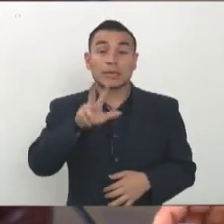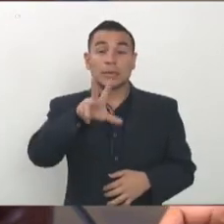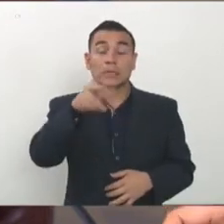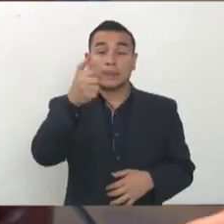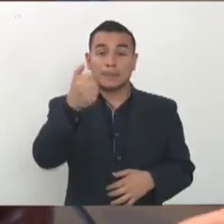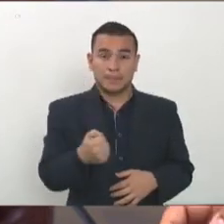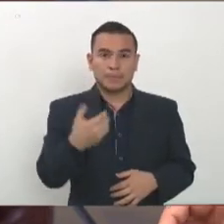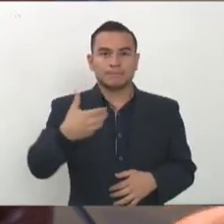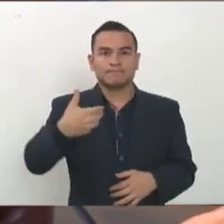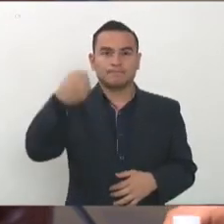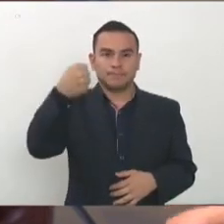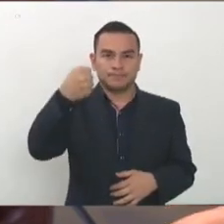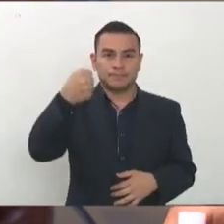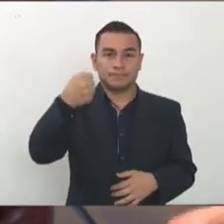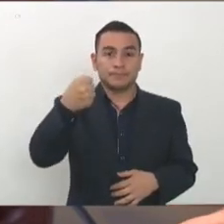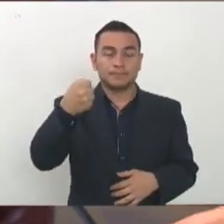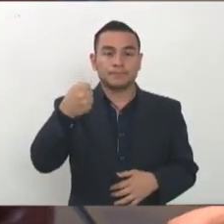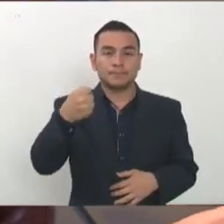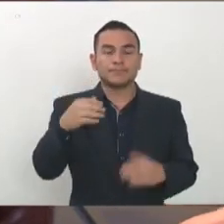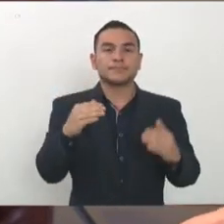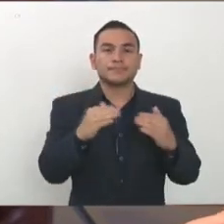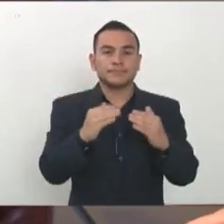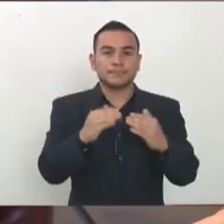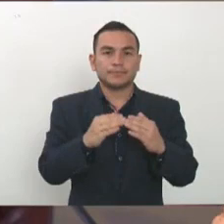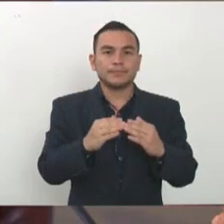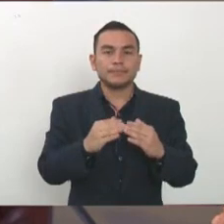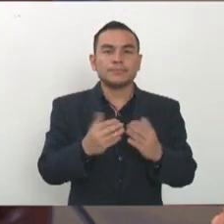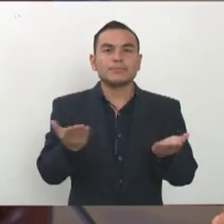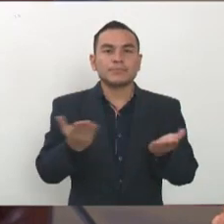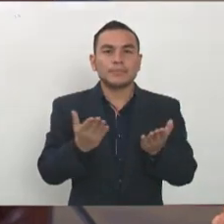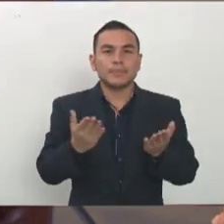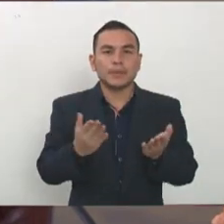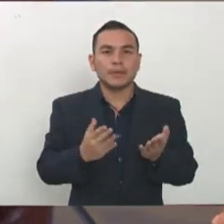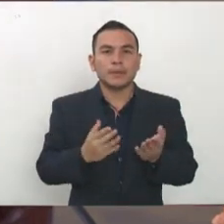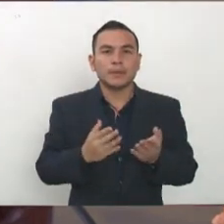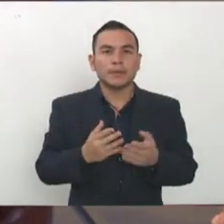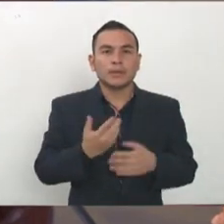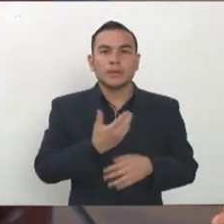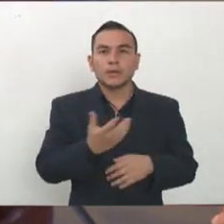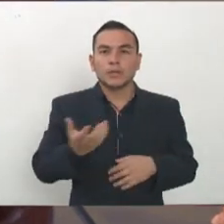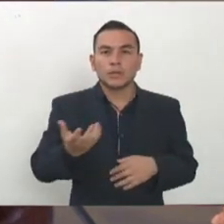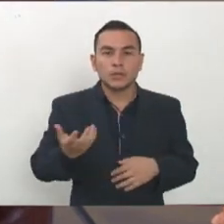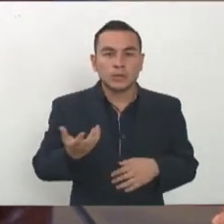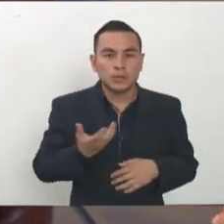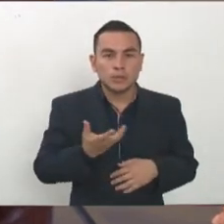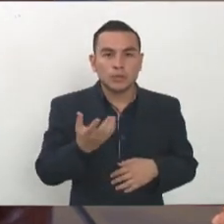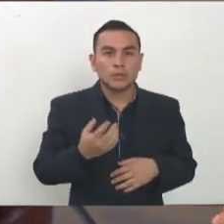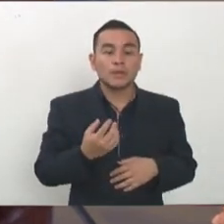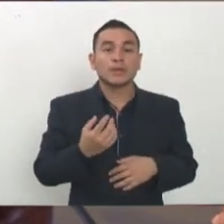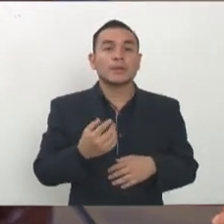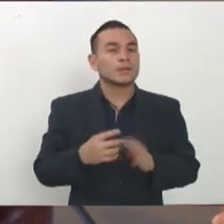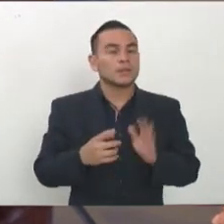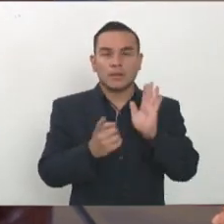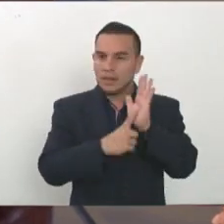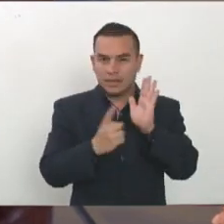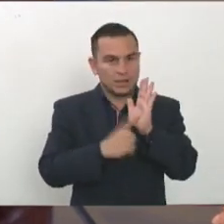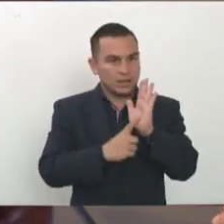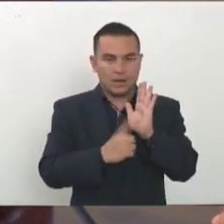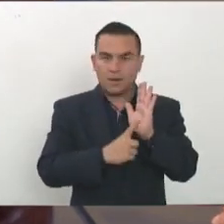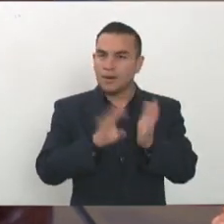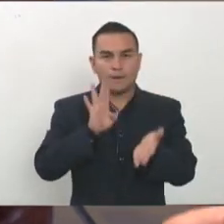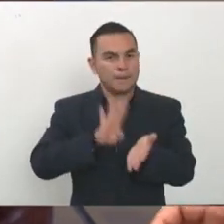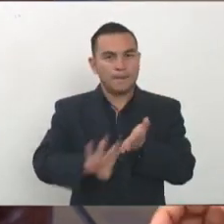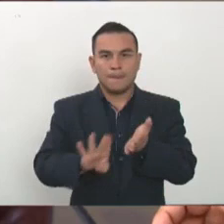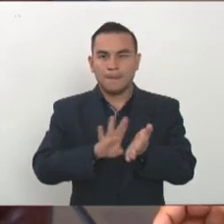tres meses también se van a suspender los alquileres eso no se anuncia en la tarde pero es una de las 30 medidas se van a suspender los